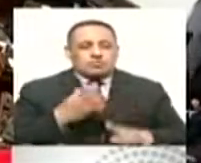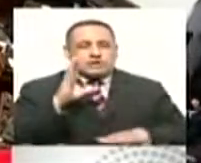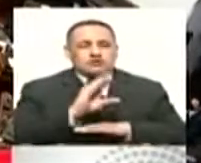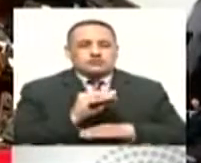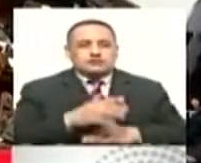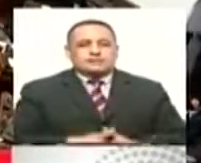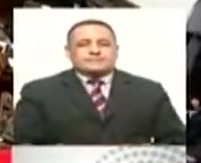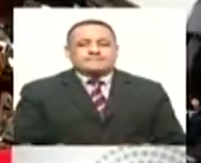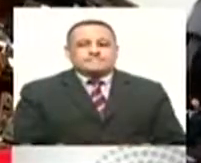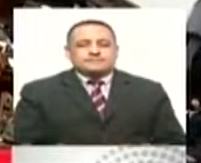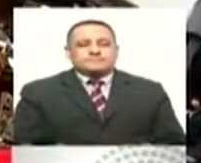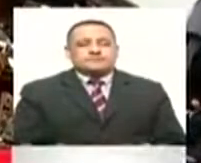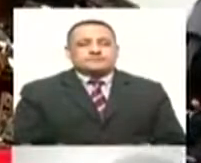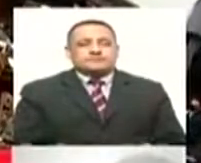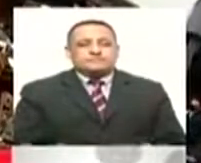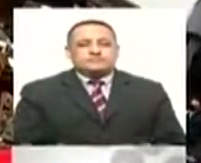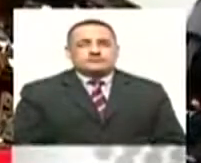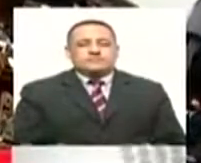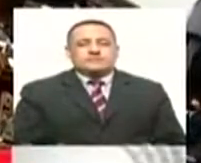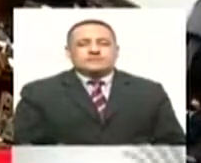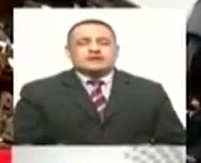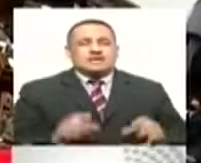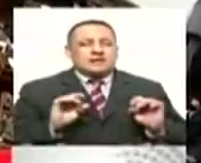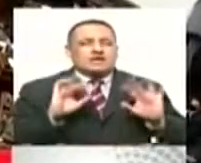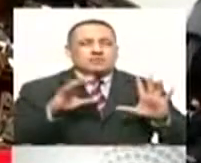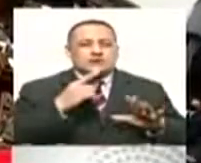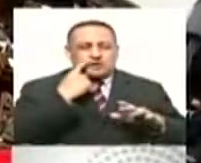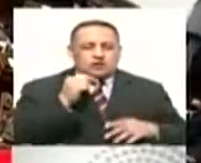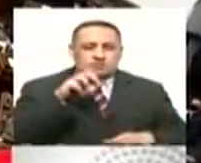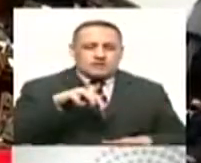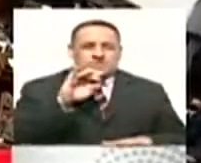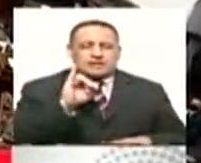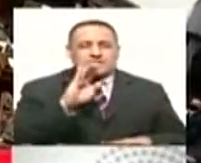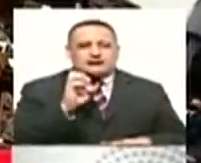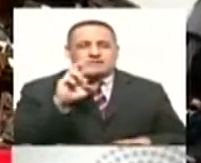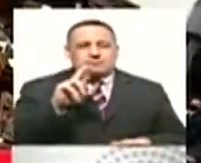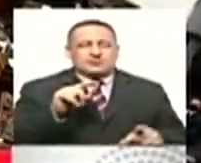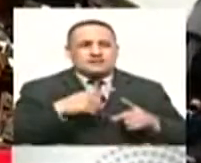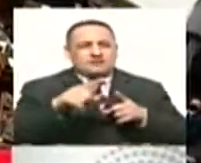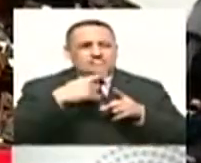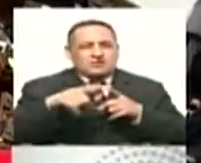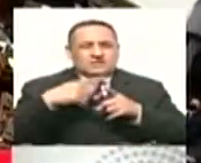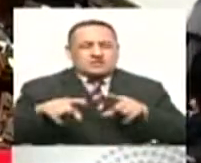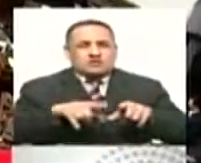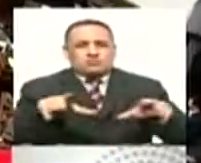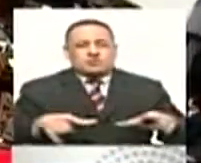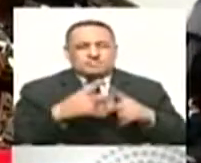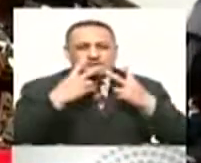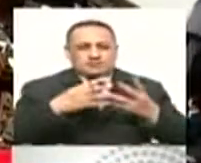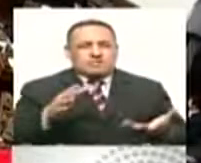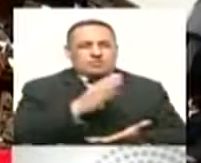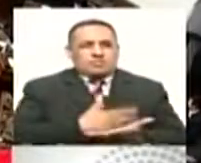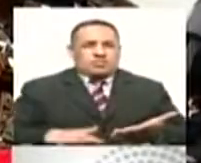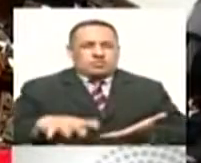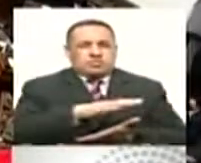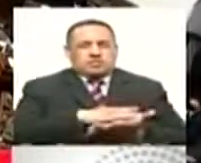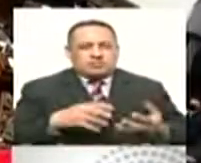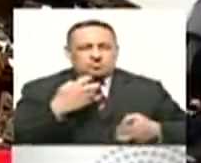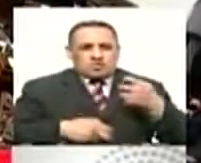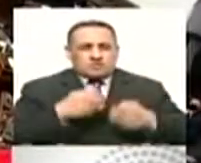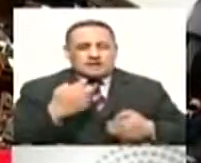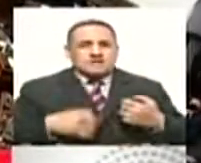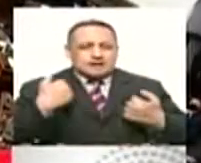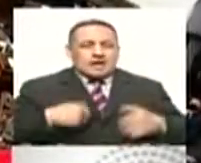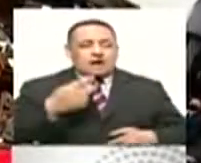los ejes de educación, de salud, de agua y saneamiento, gestión pública eficiente, temas de